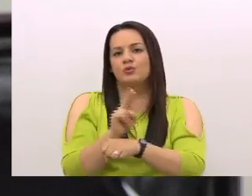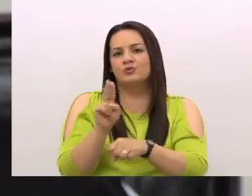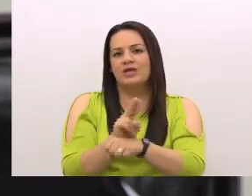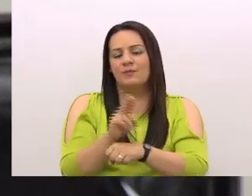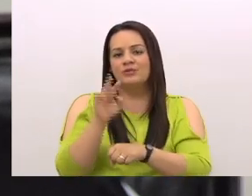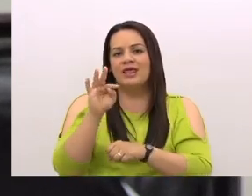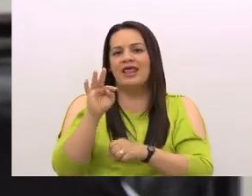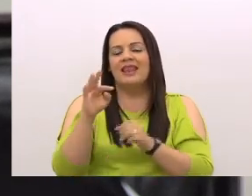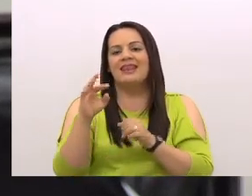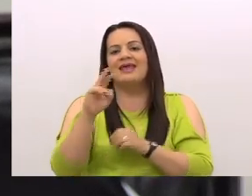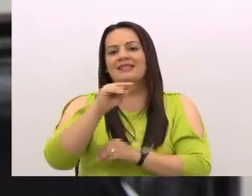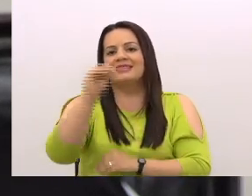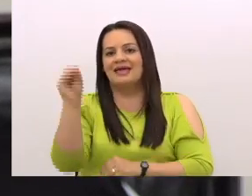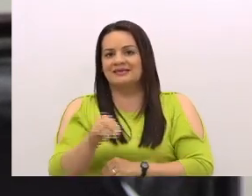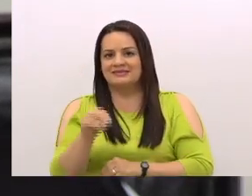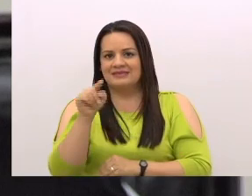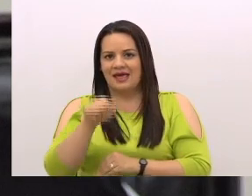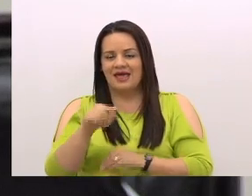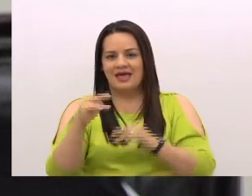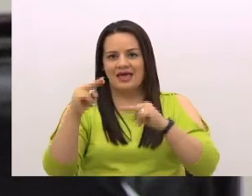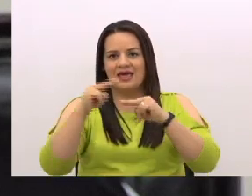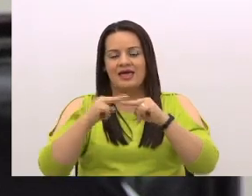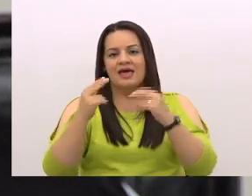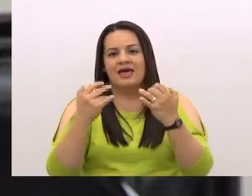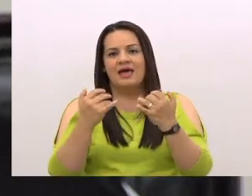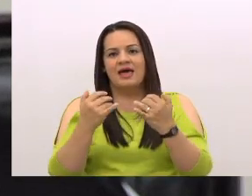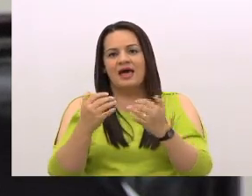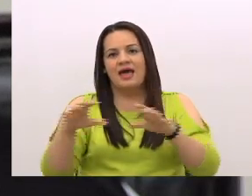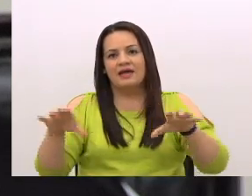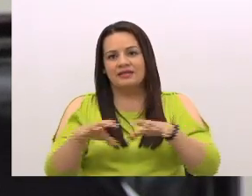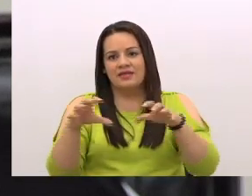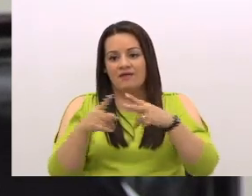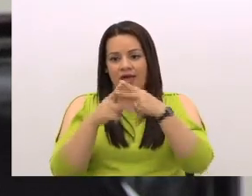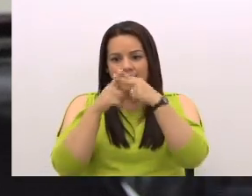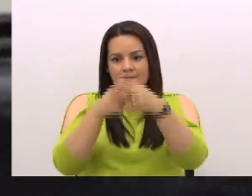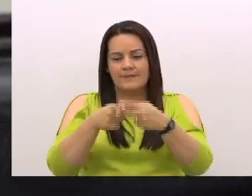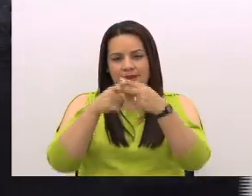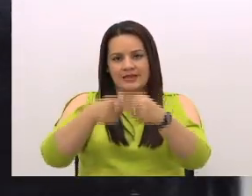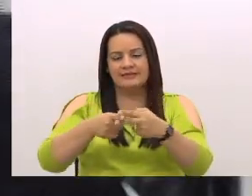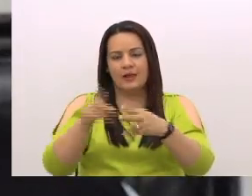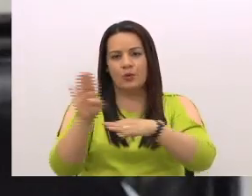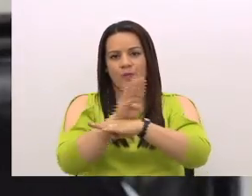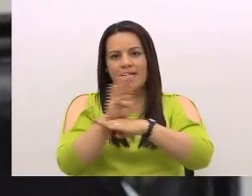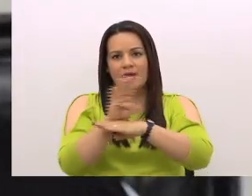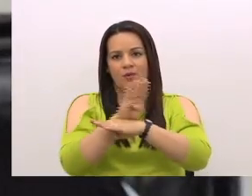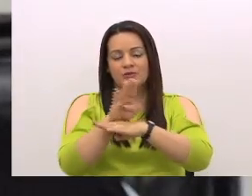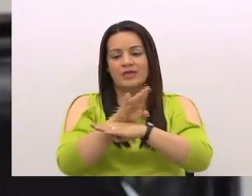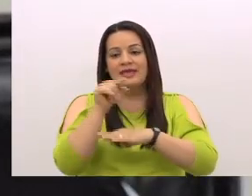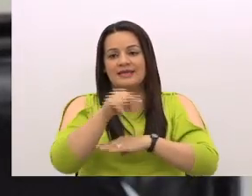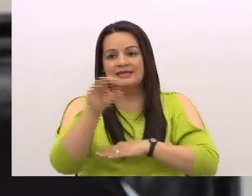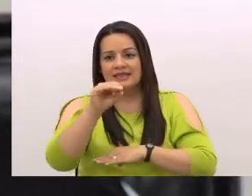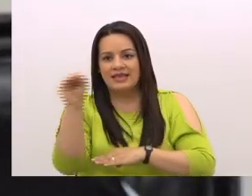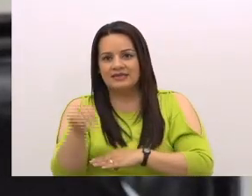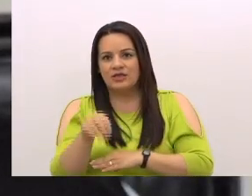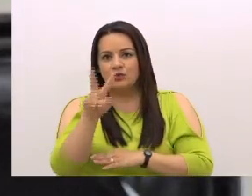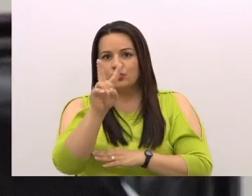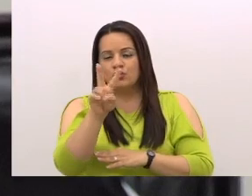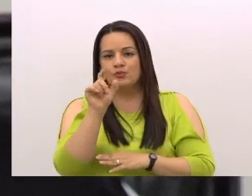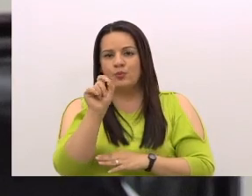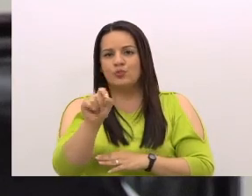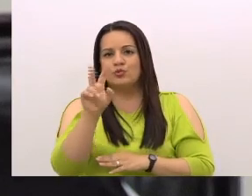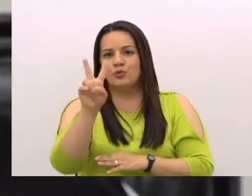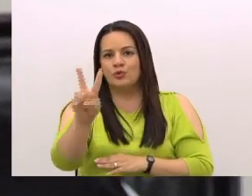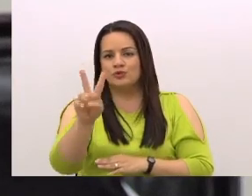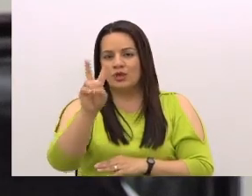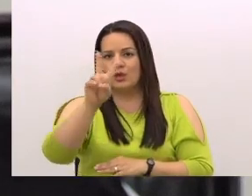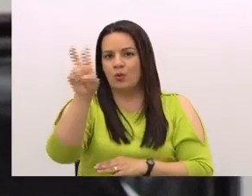activa, la tasa activa es con la que prestan los bancos, y esa tasa activa por 2.2, tanto en